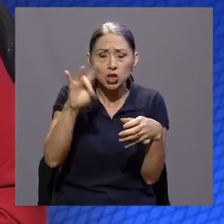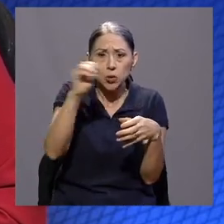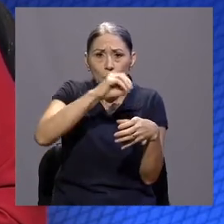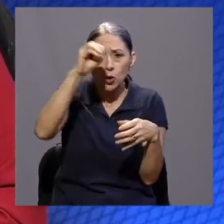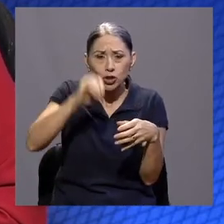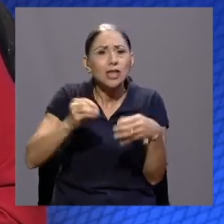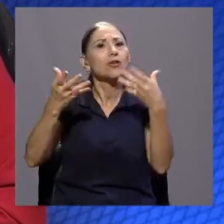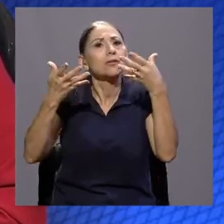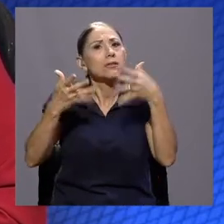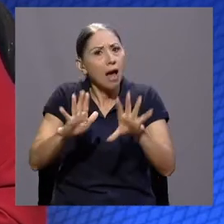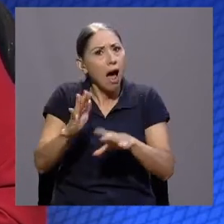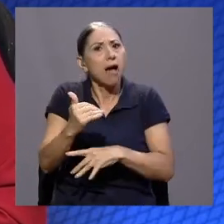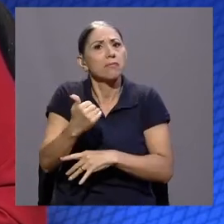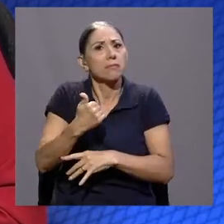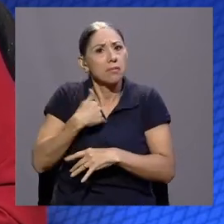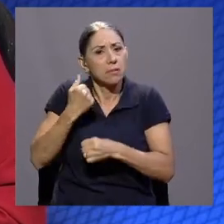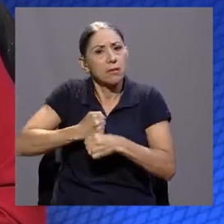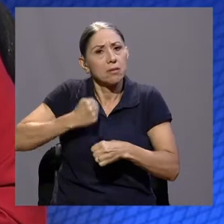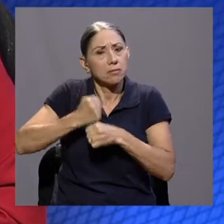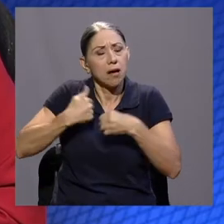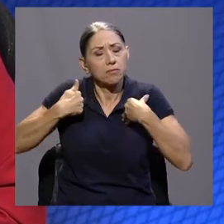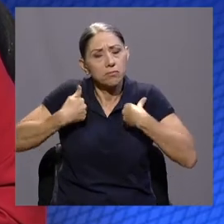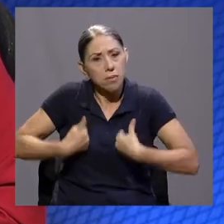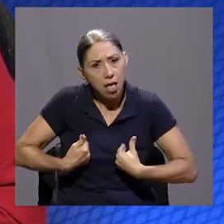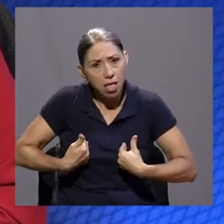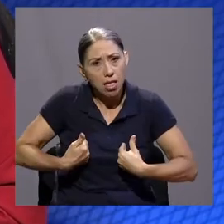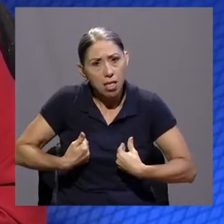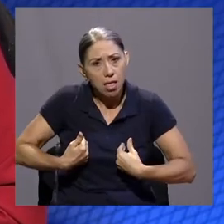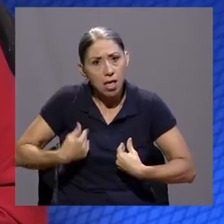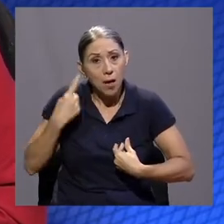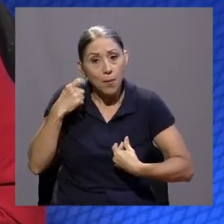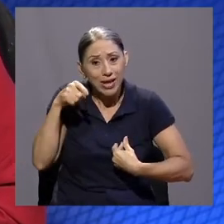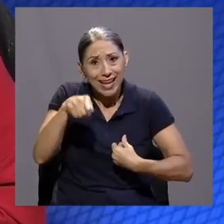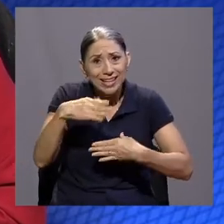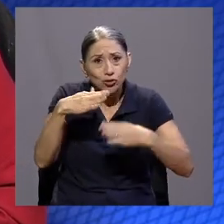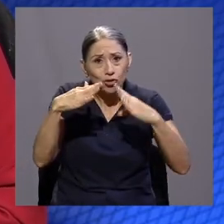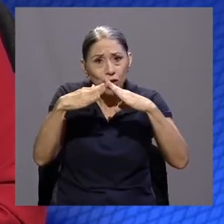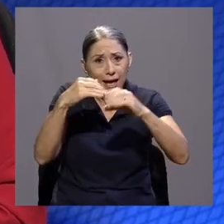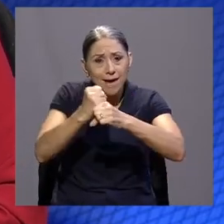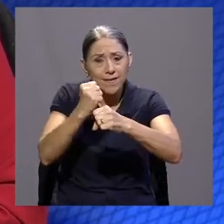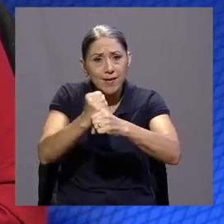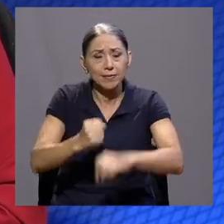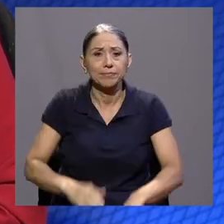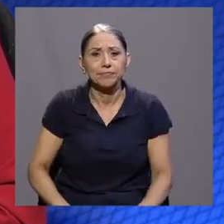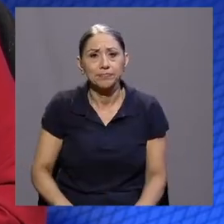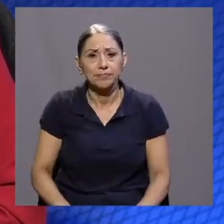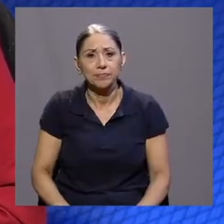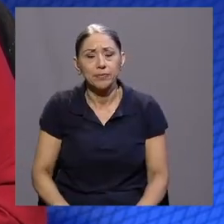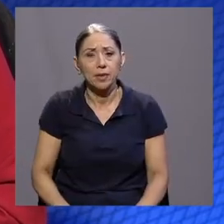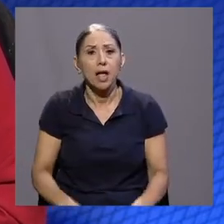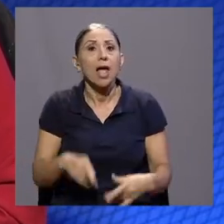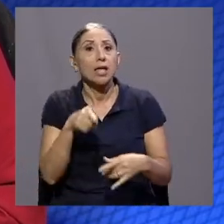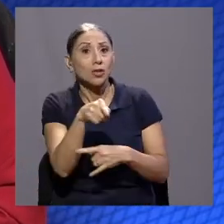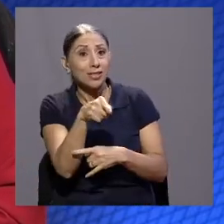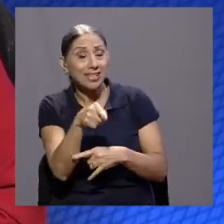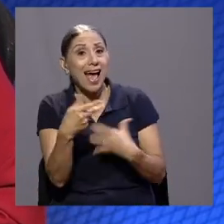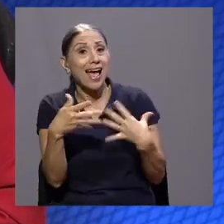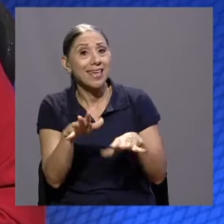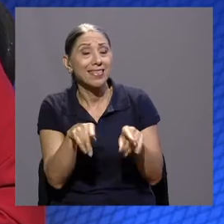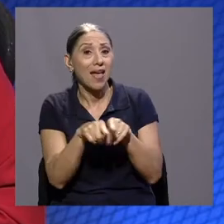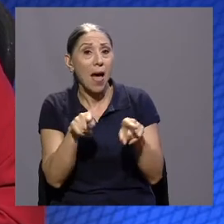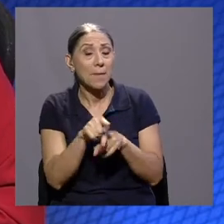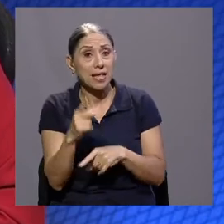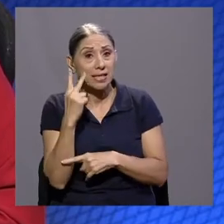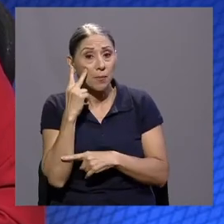un desgaste ocupacional. Esto por ser teletrabajadores. ¿Verdad? Entonces, ahí estamos